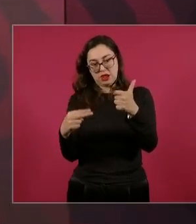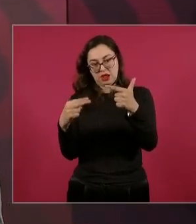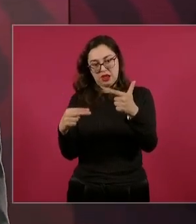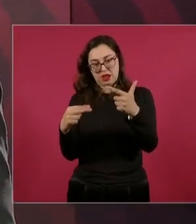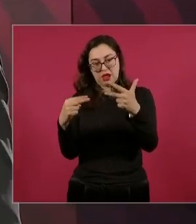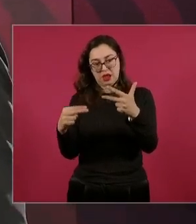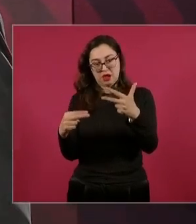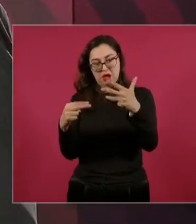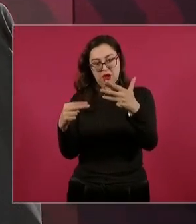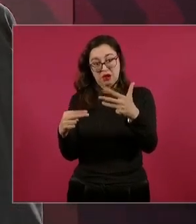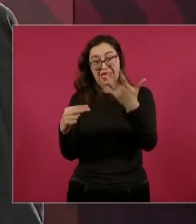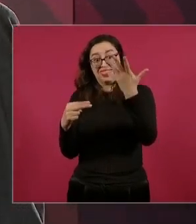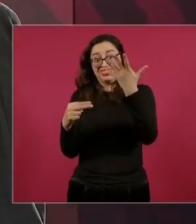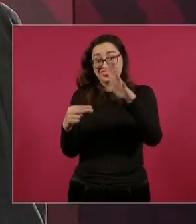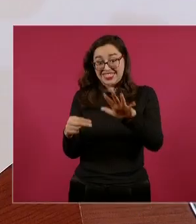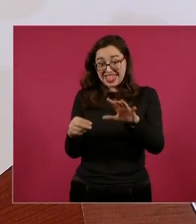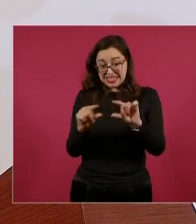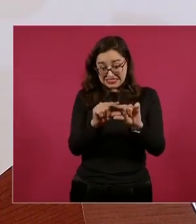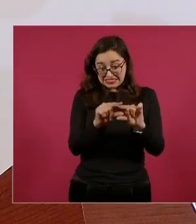Guzmán Loera.